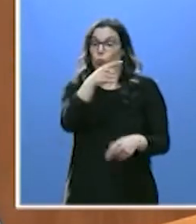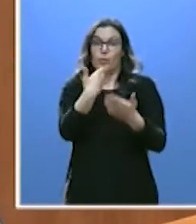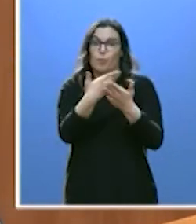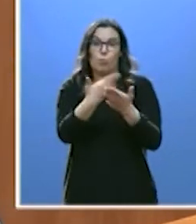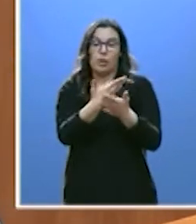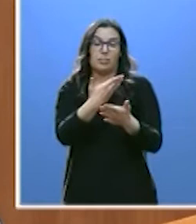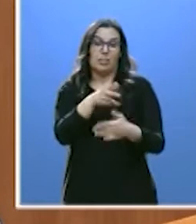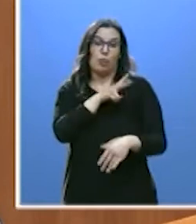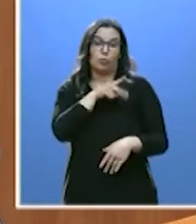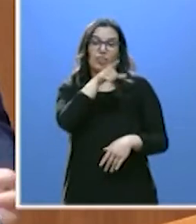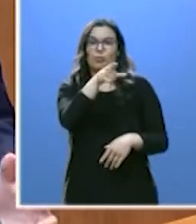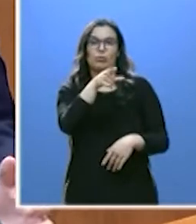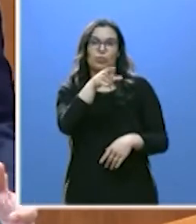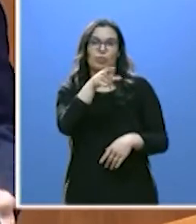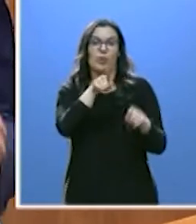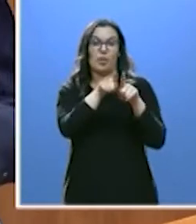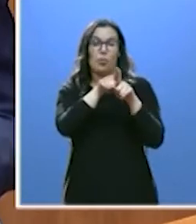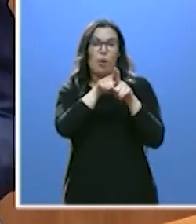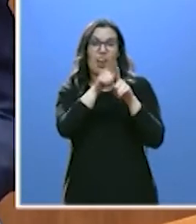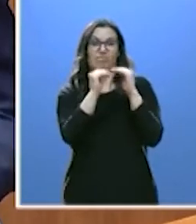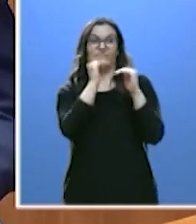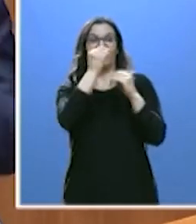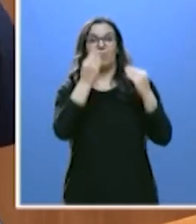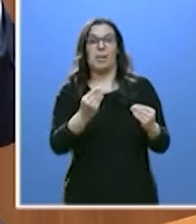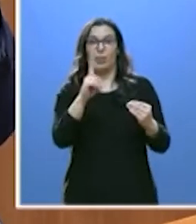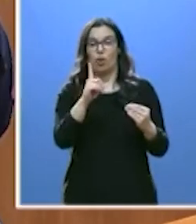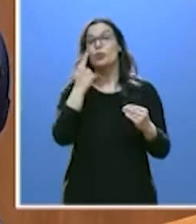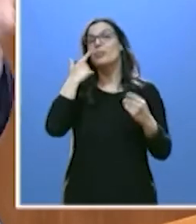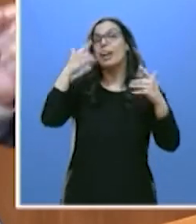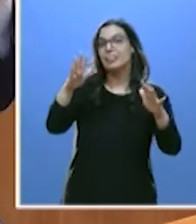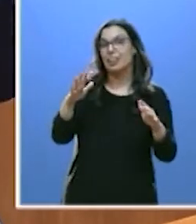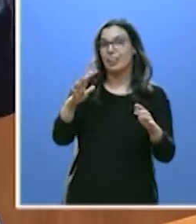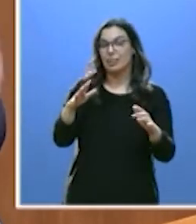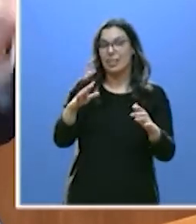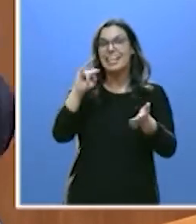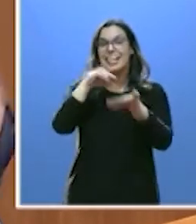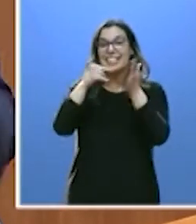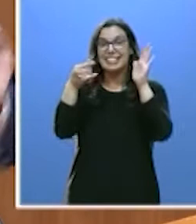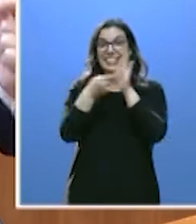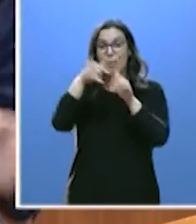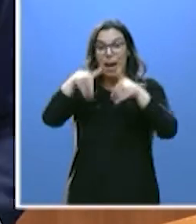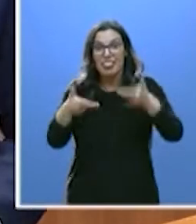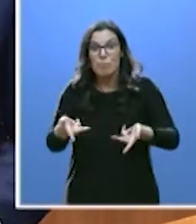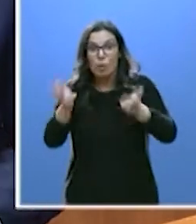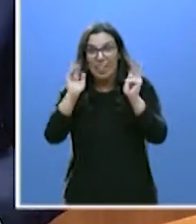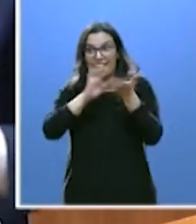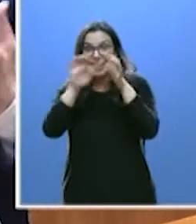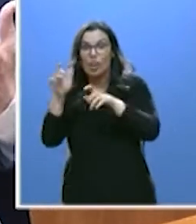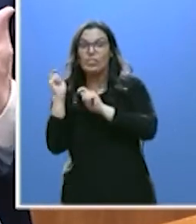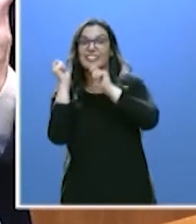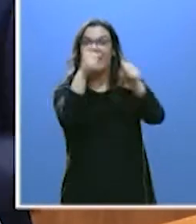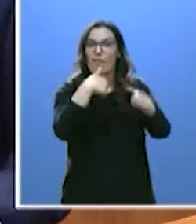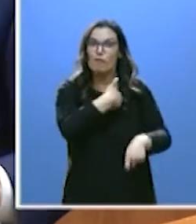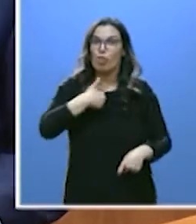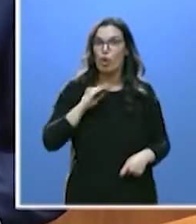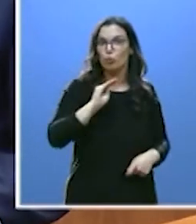que no ha estado a la altura en el lugar donde le ha colocado, fíjese, el sistema democrático de Castilla y León. No ha